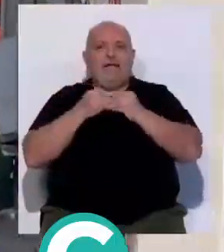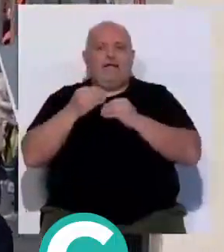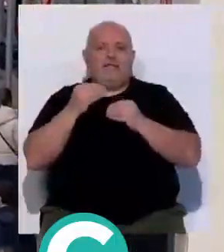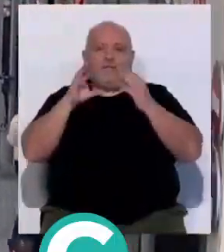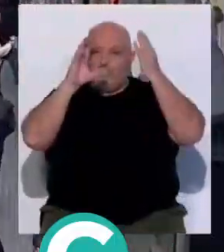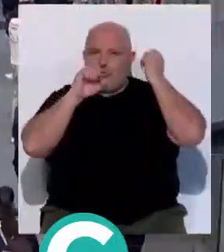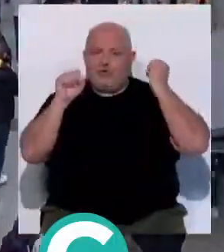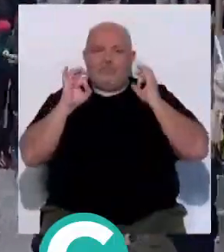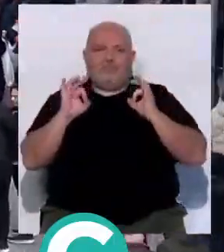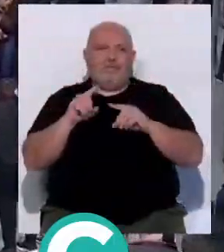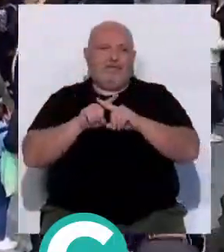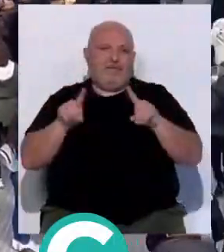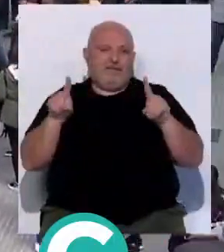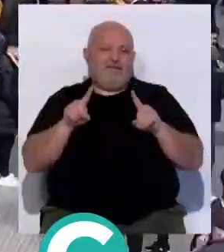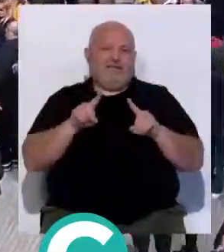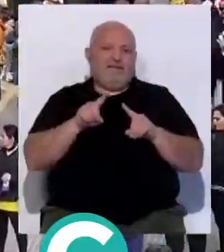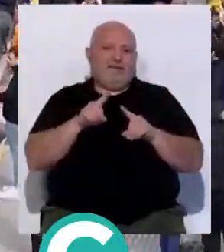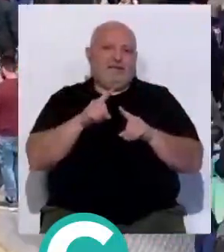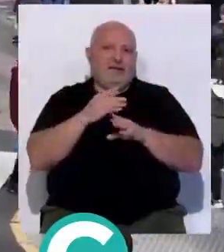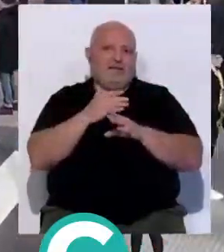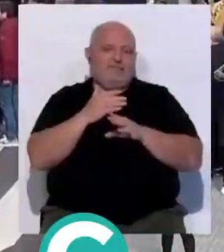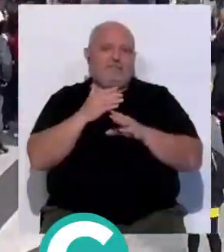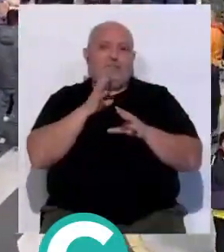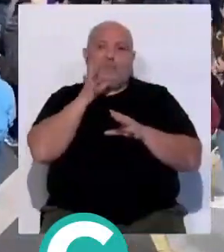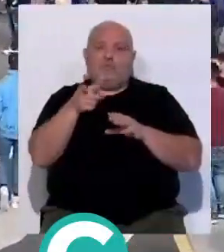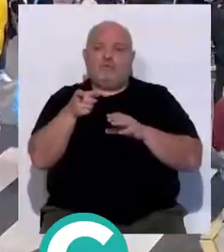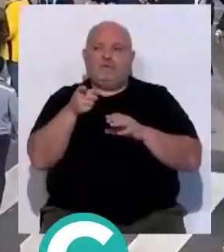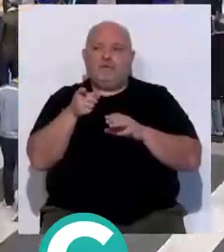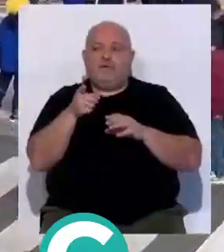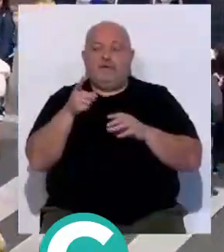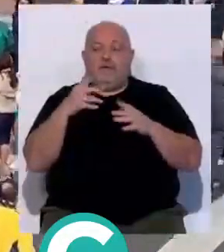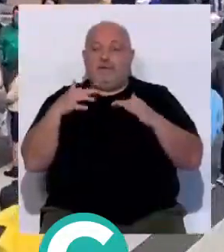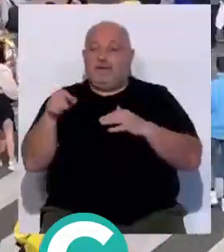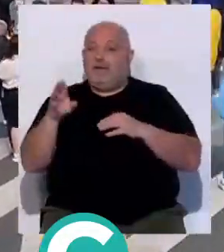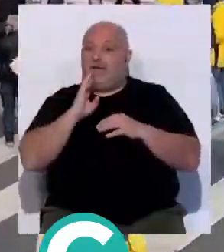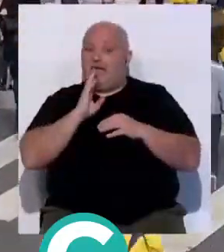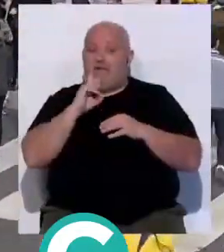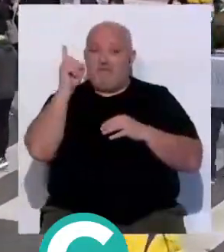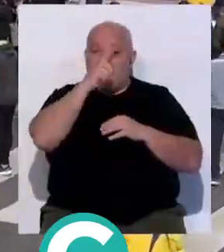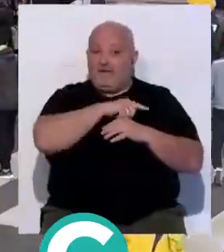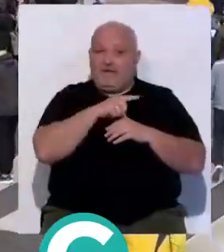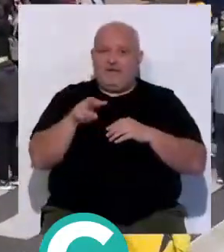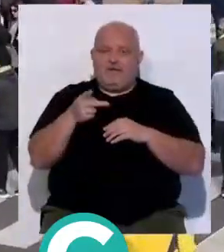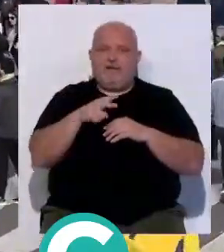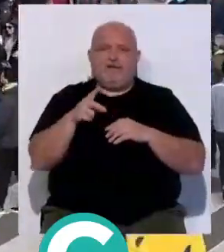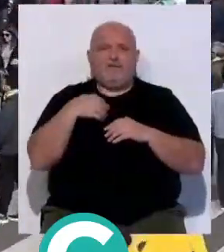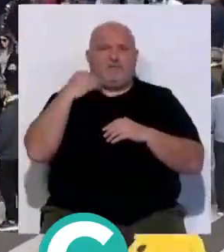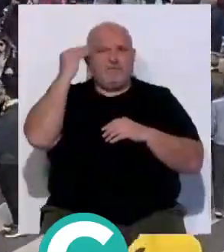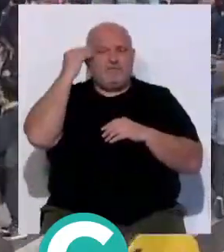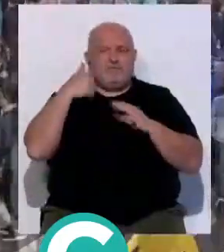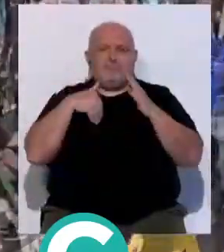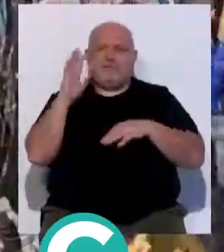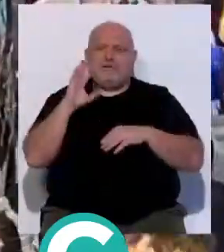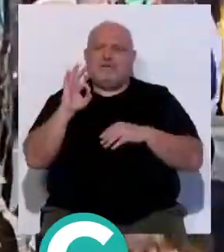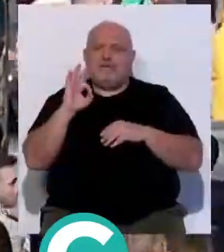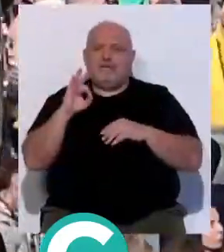hay un protocolo totalmente diferente al del resto del año, porque tanto este partido como el de Real Madrid, pero sobre todo yo creo que tiene más